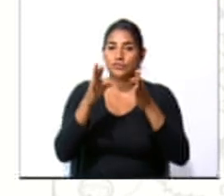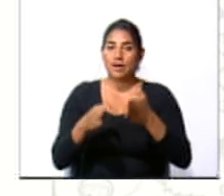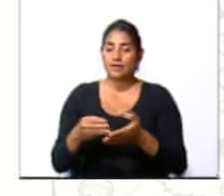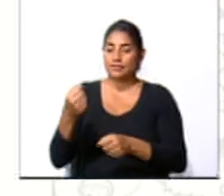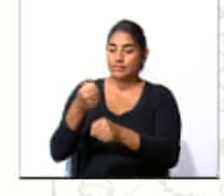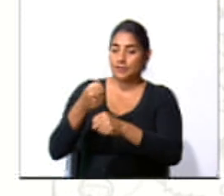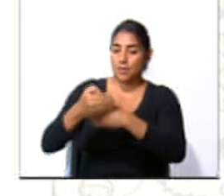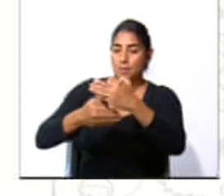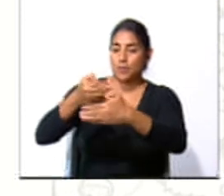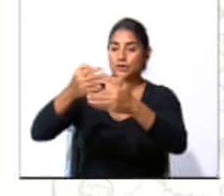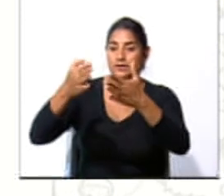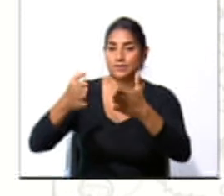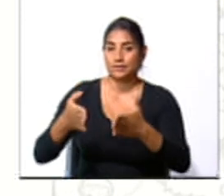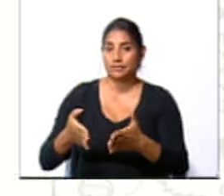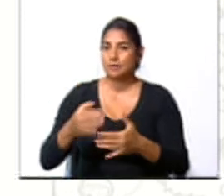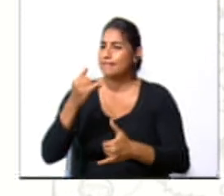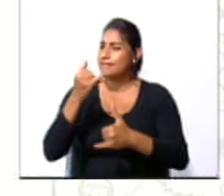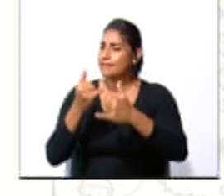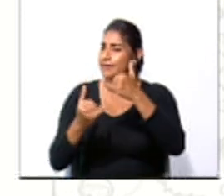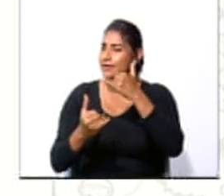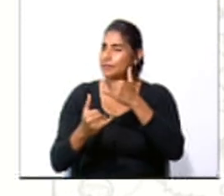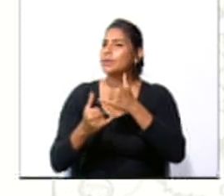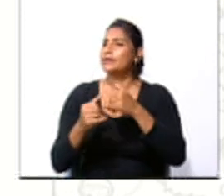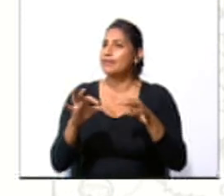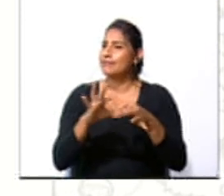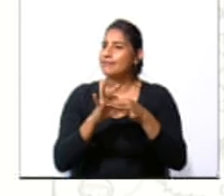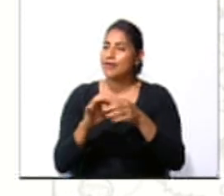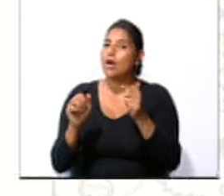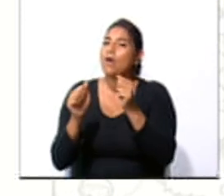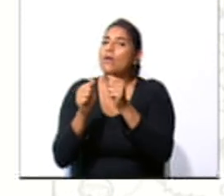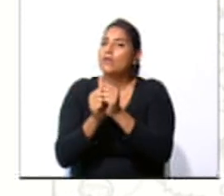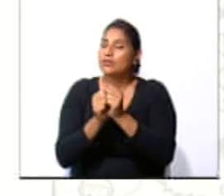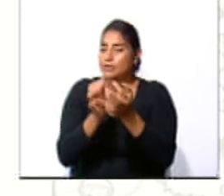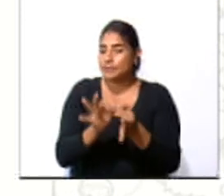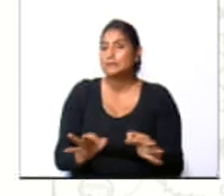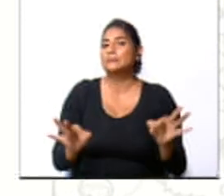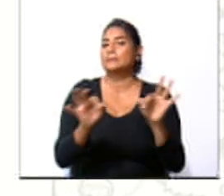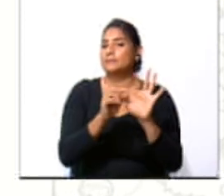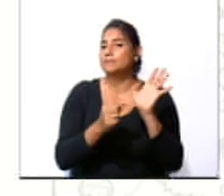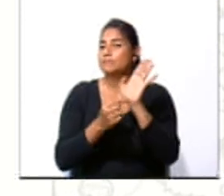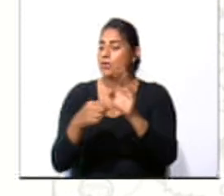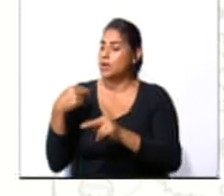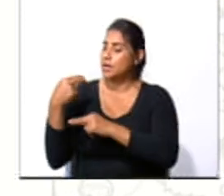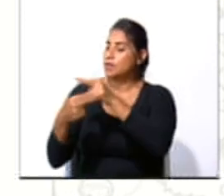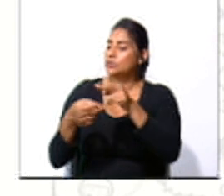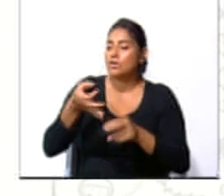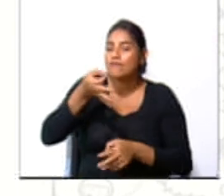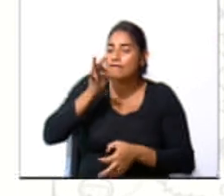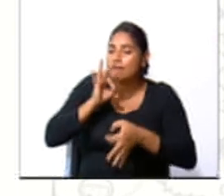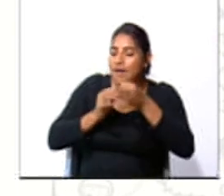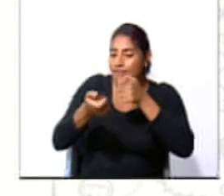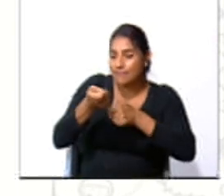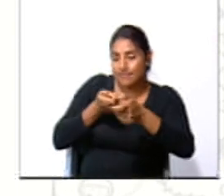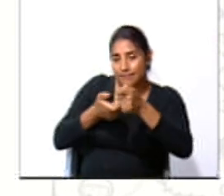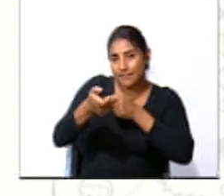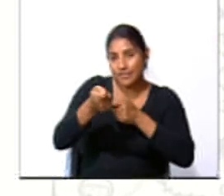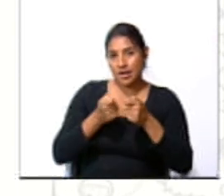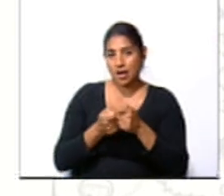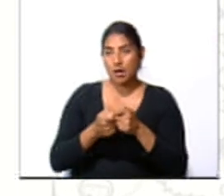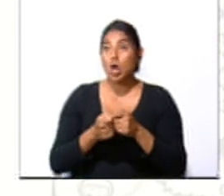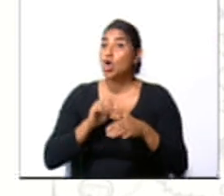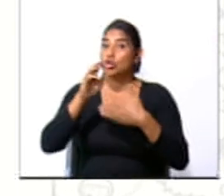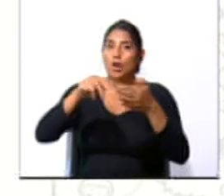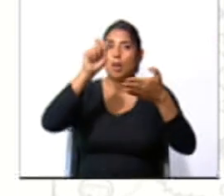emprender proyectos. Finalmente, está relacionado con la historia del café. Observen que no subrayamos